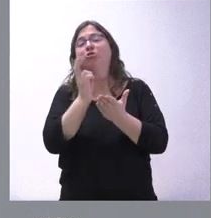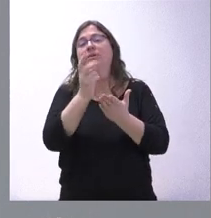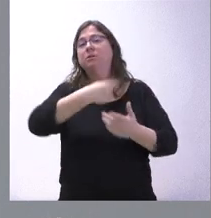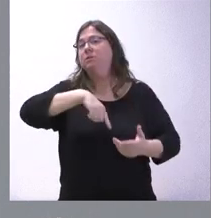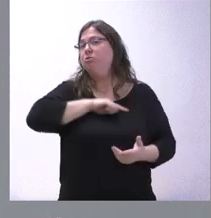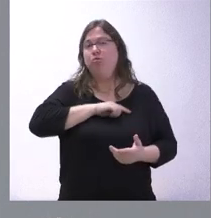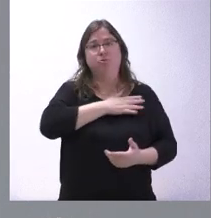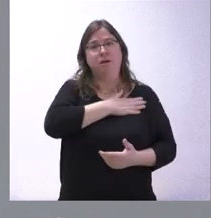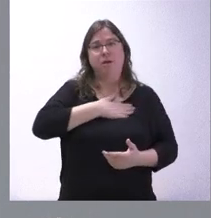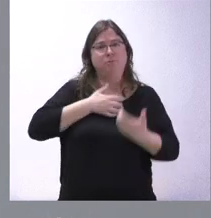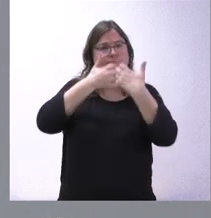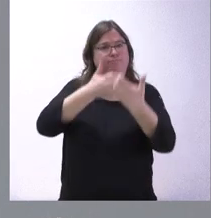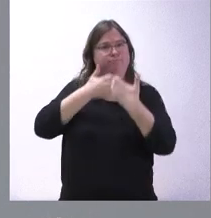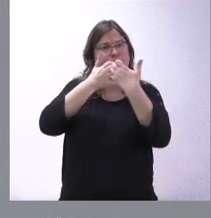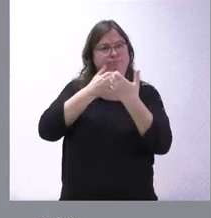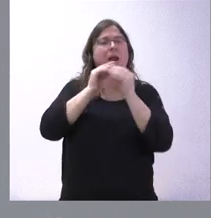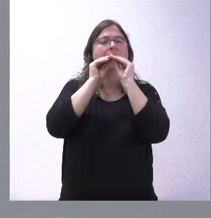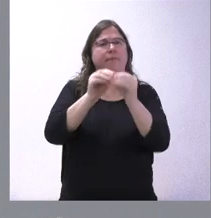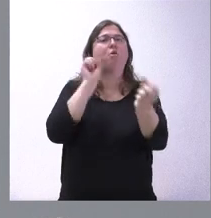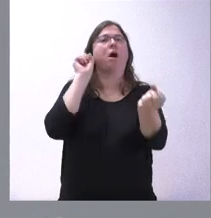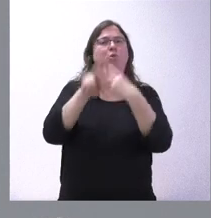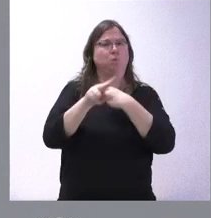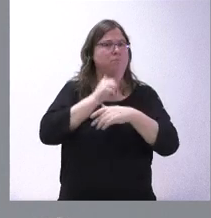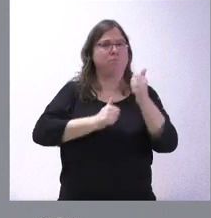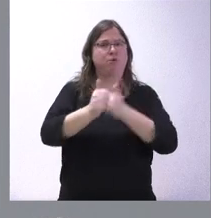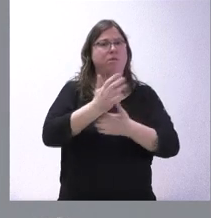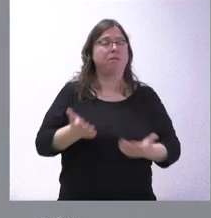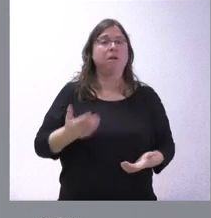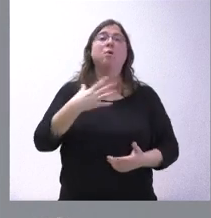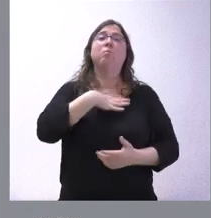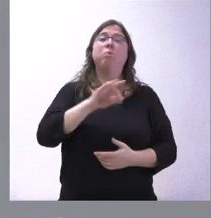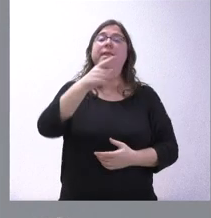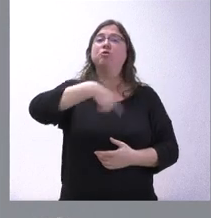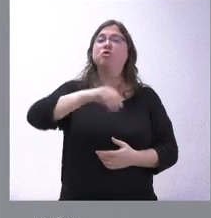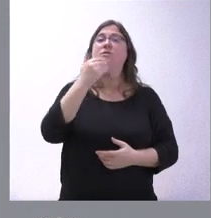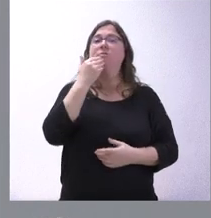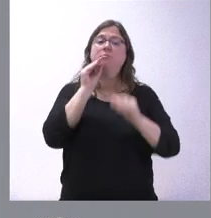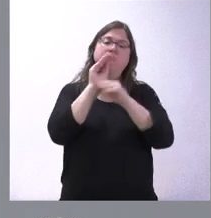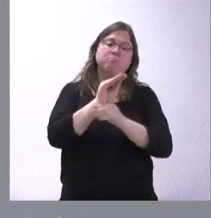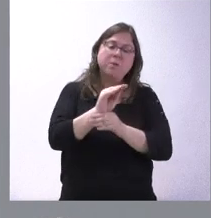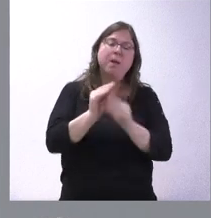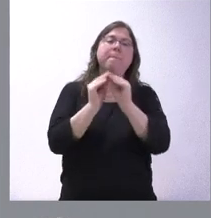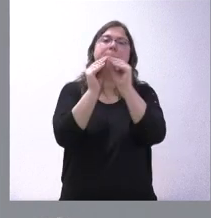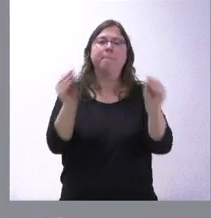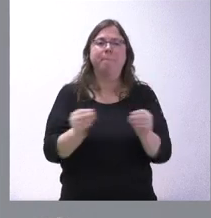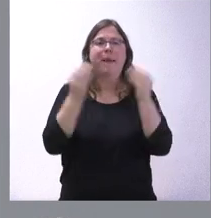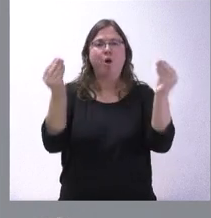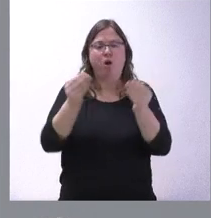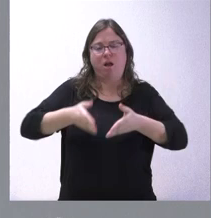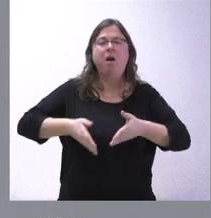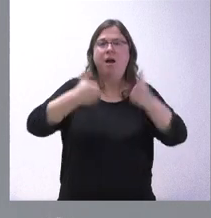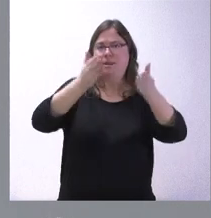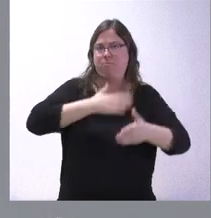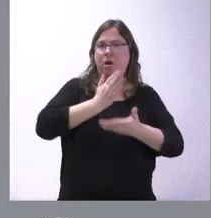seguir peleando para que eso se haga y, lógicamente, eso es compatible con que nosotros sigamos mejorando las carreteras de